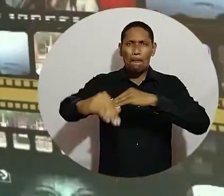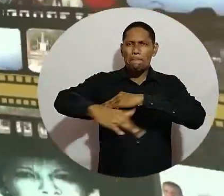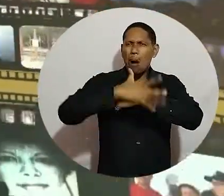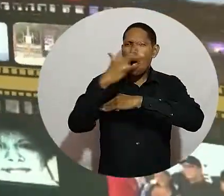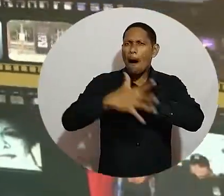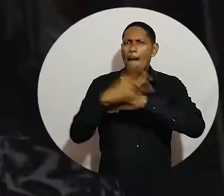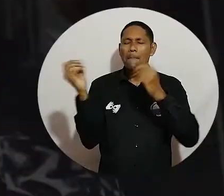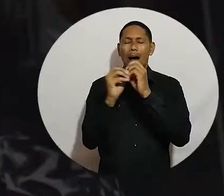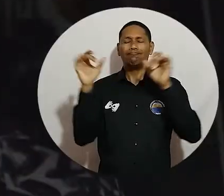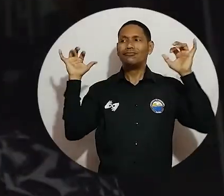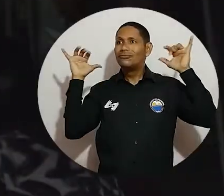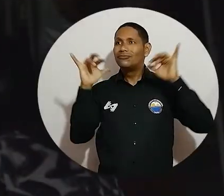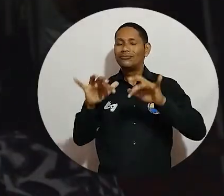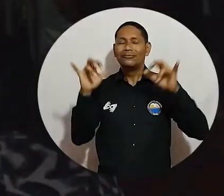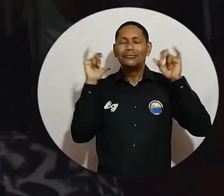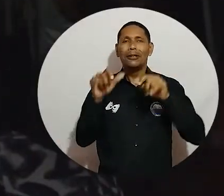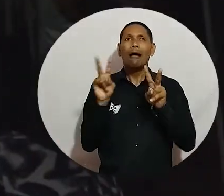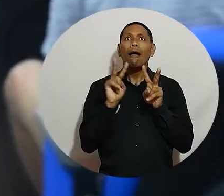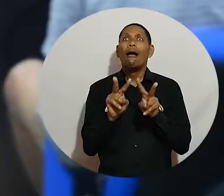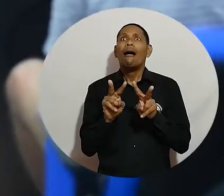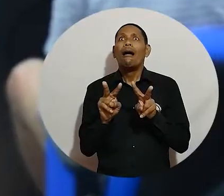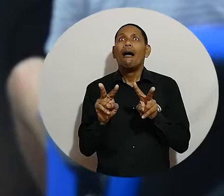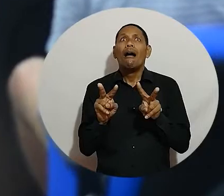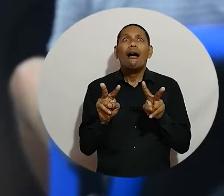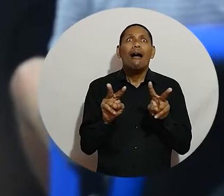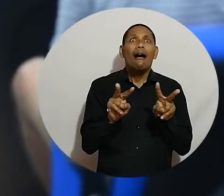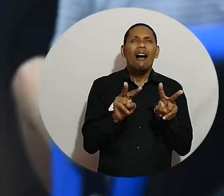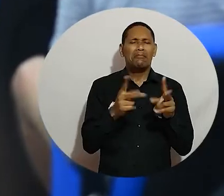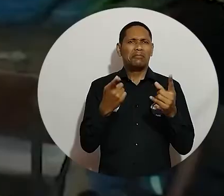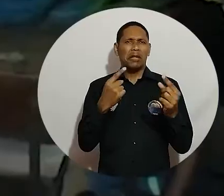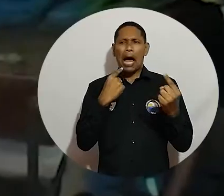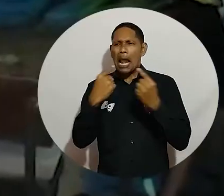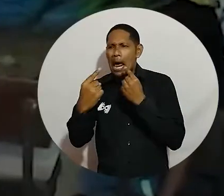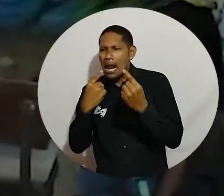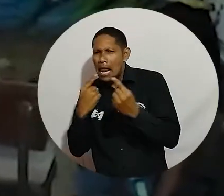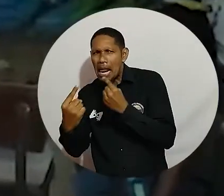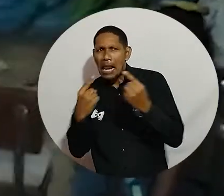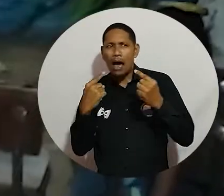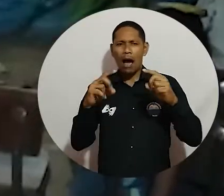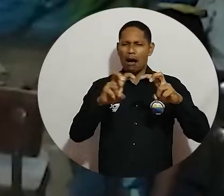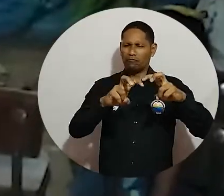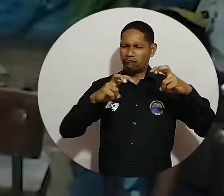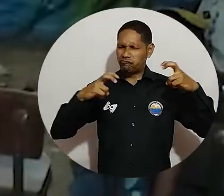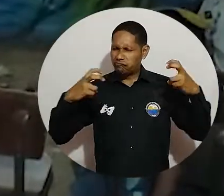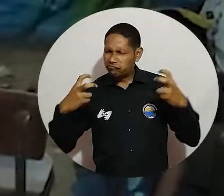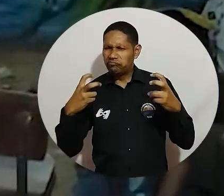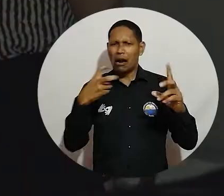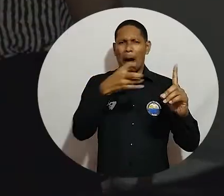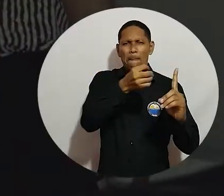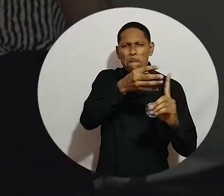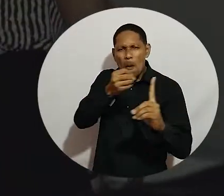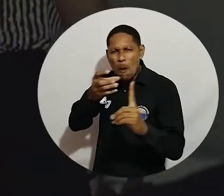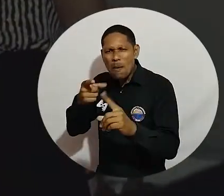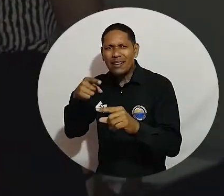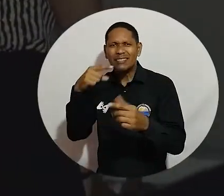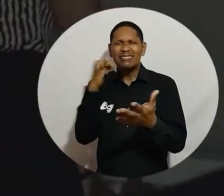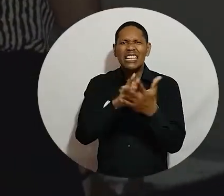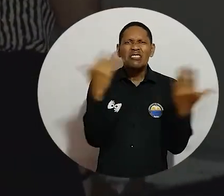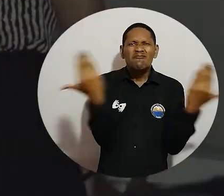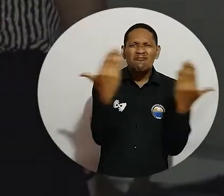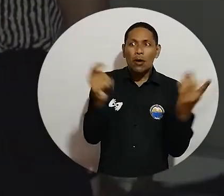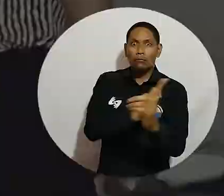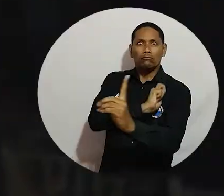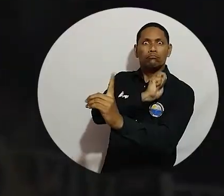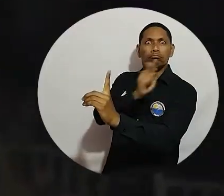producciones audiovisuales para deleitar al público samario, contando con proyecciones, conversatorios y talleres para resaltar, a